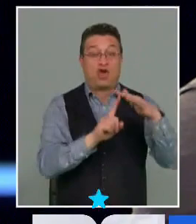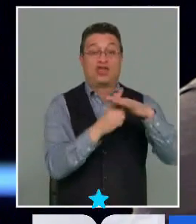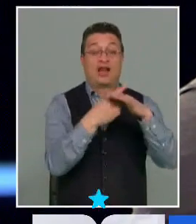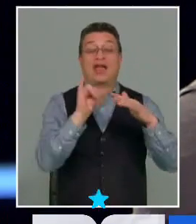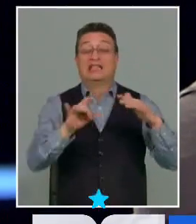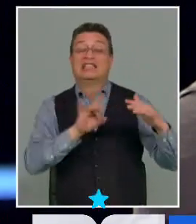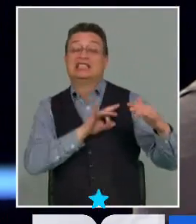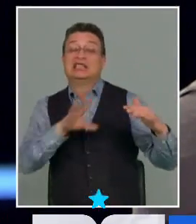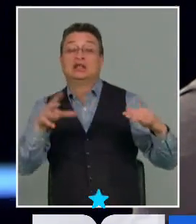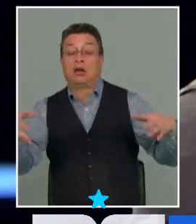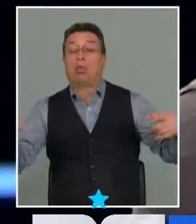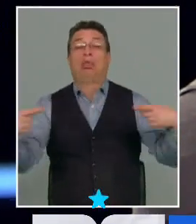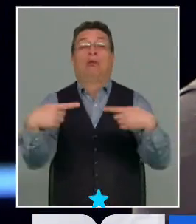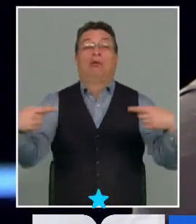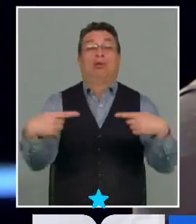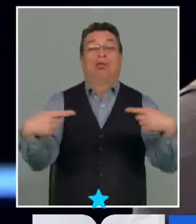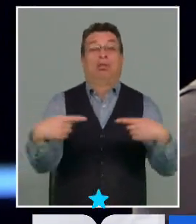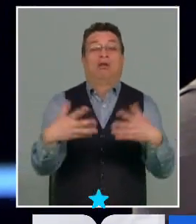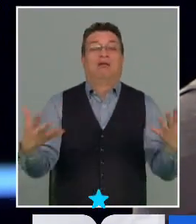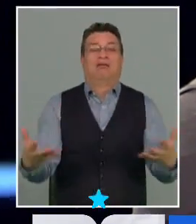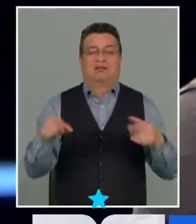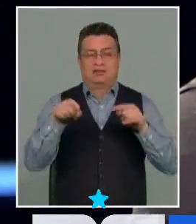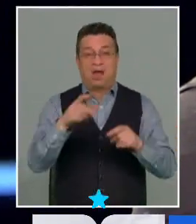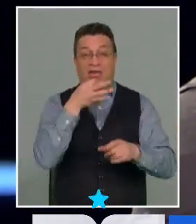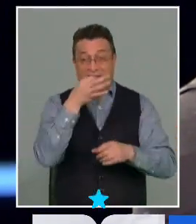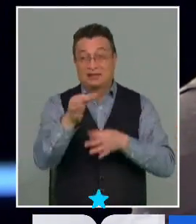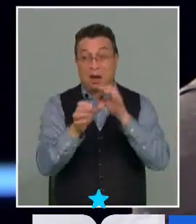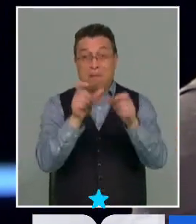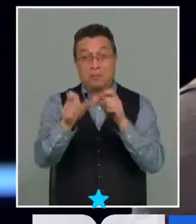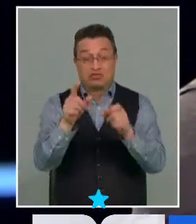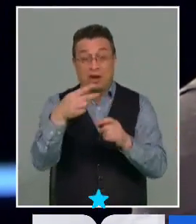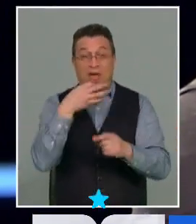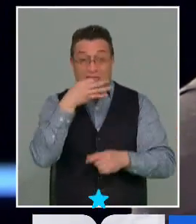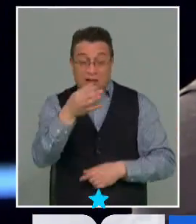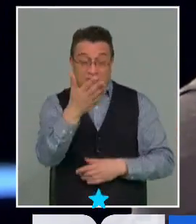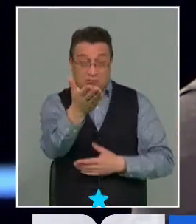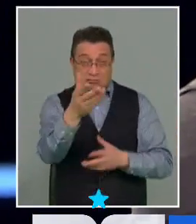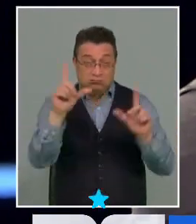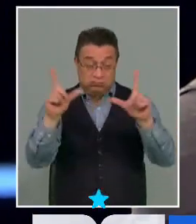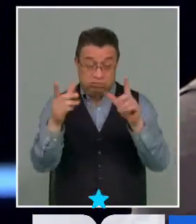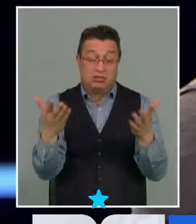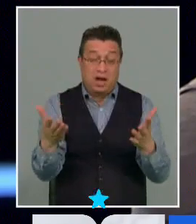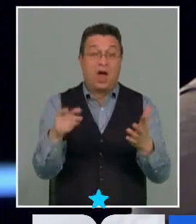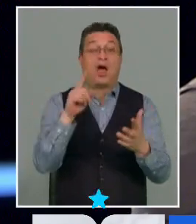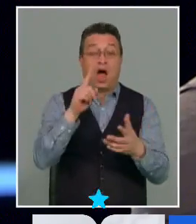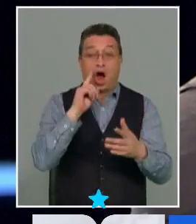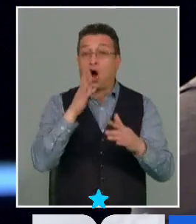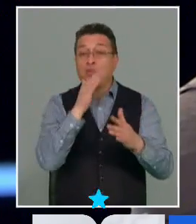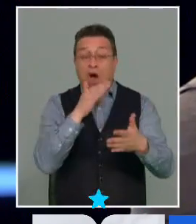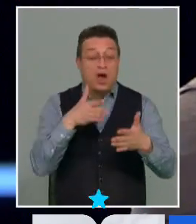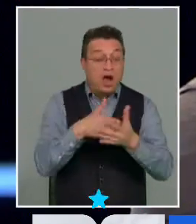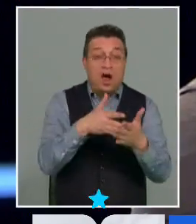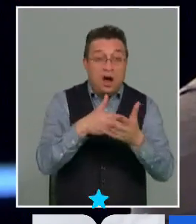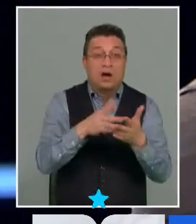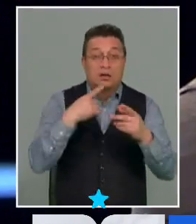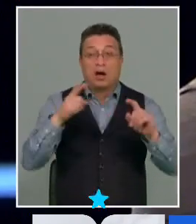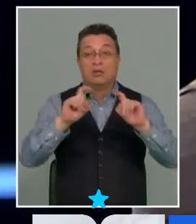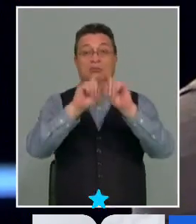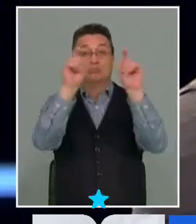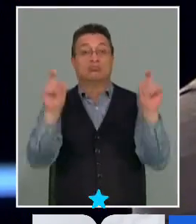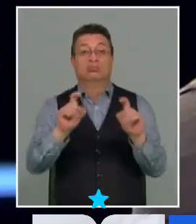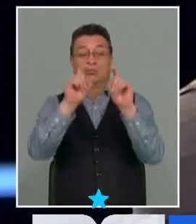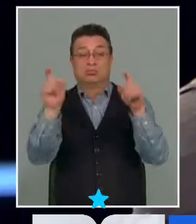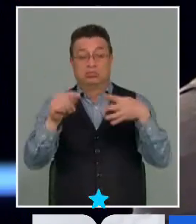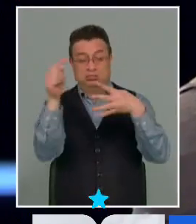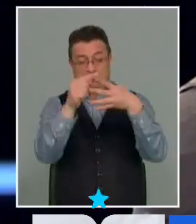de no pueblo indígena. Y como lo decían ahí las personas que hablaron en la nota, hoy día no hay límite, hay incertidumbre. Hay incertidumbre en